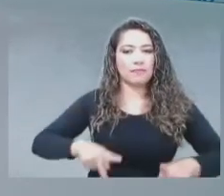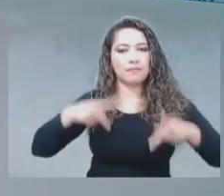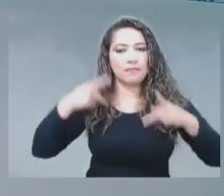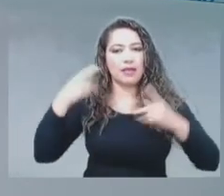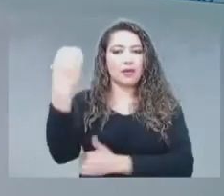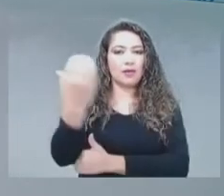gracias. Muy amables.